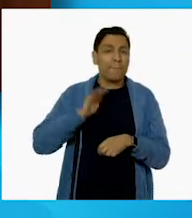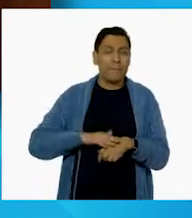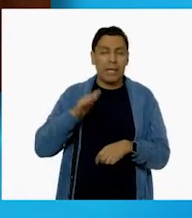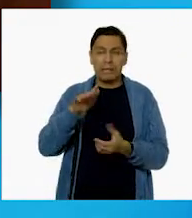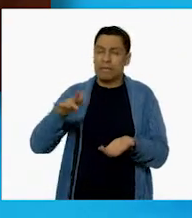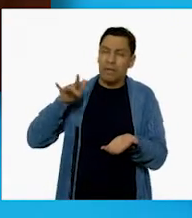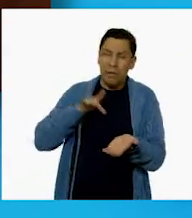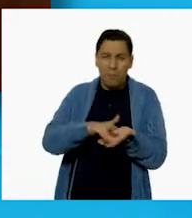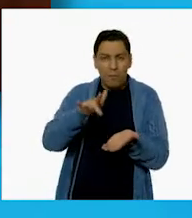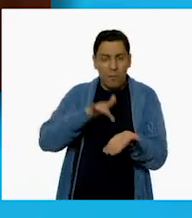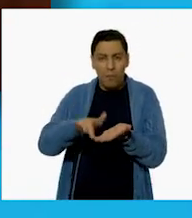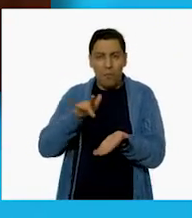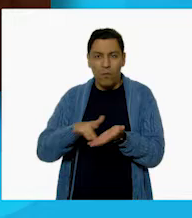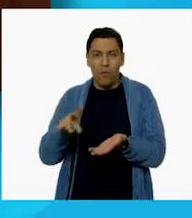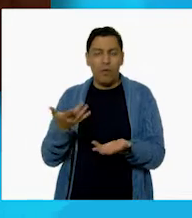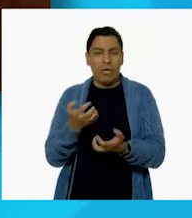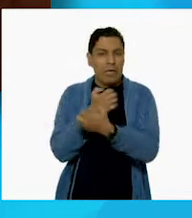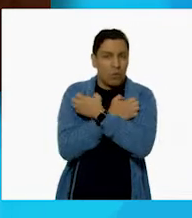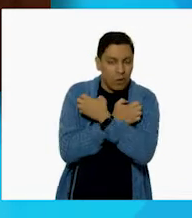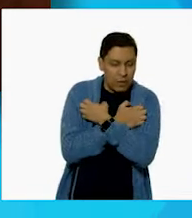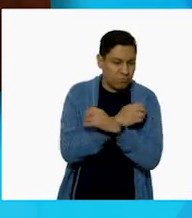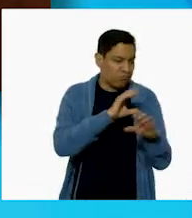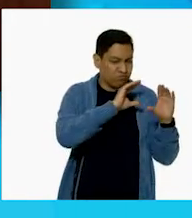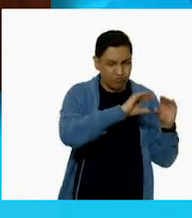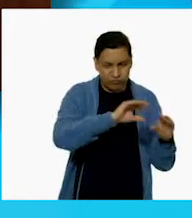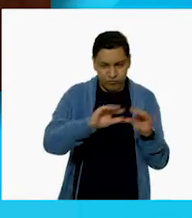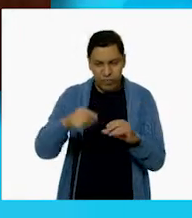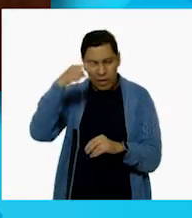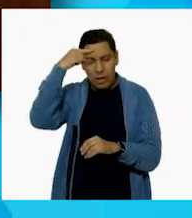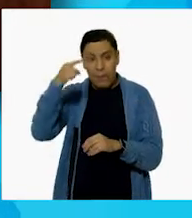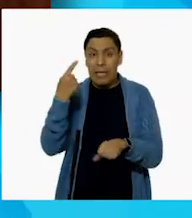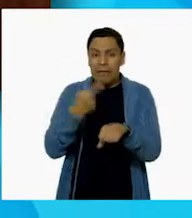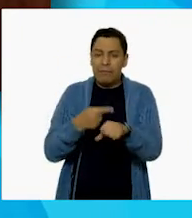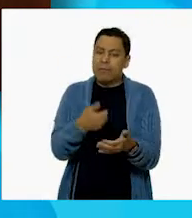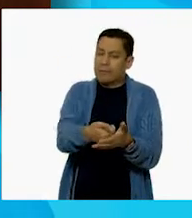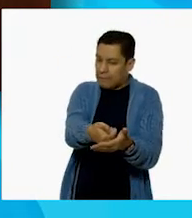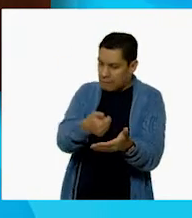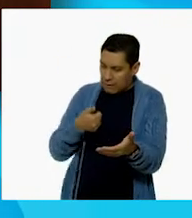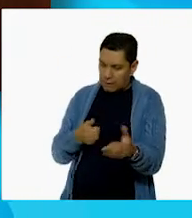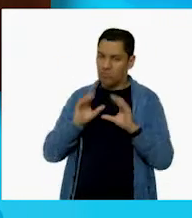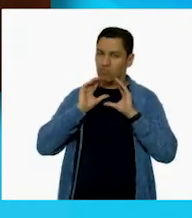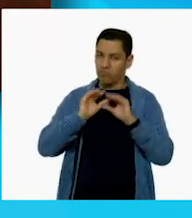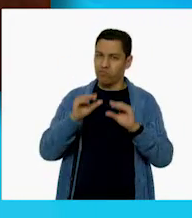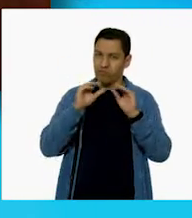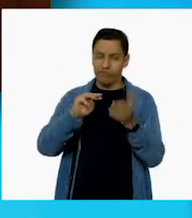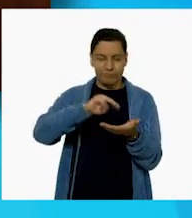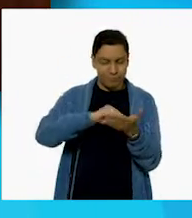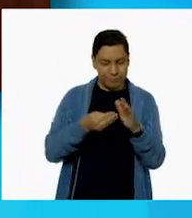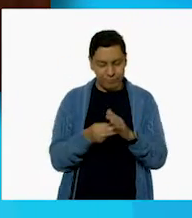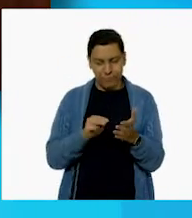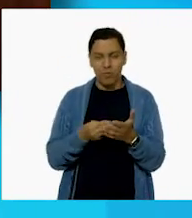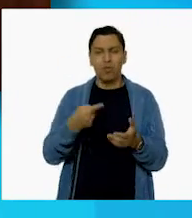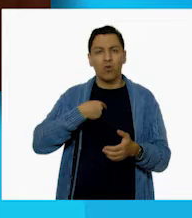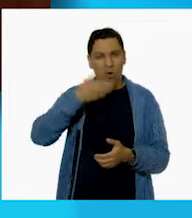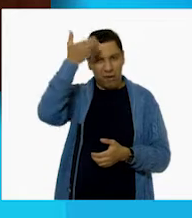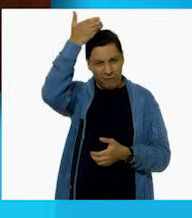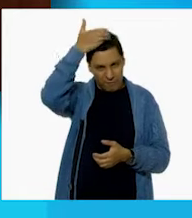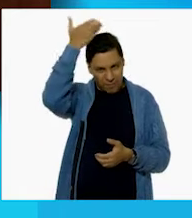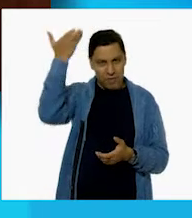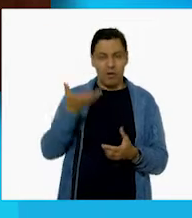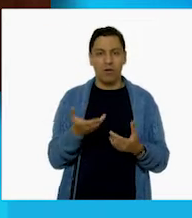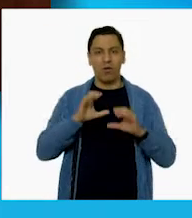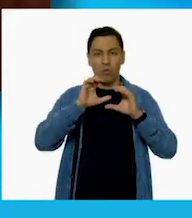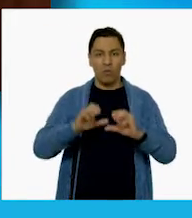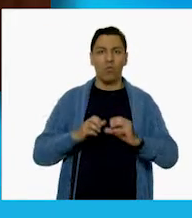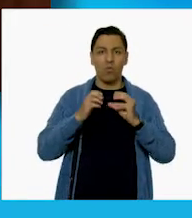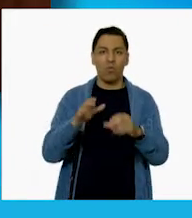apoyar en la educación de los pacientes para prevenir enfermedades. La forma en que yo, como enfermera, cuido y protejo